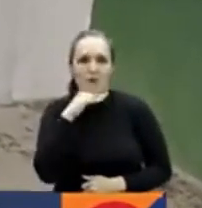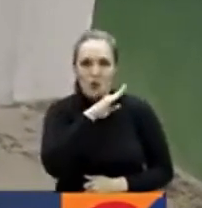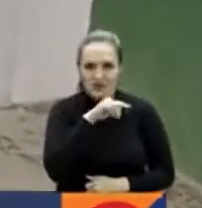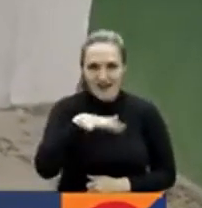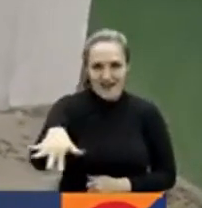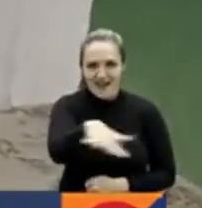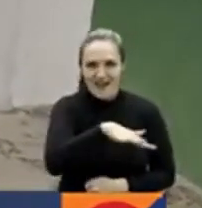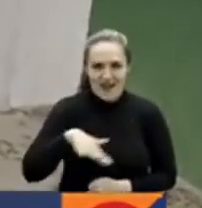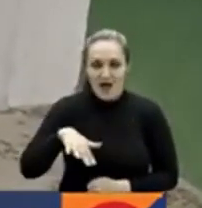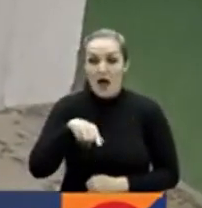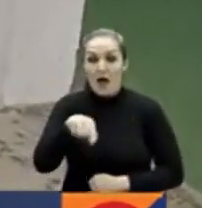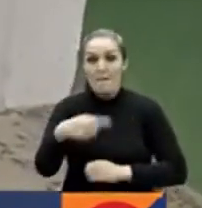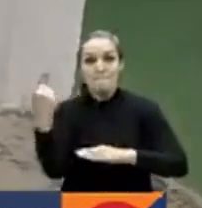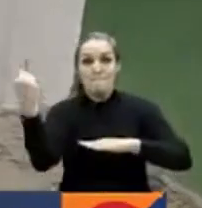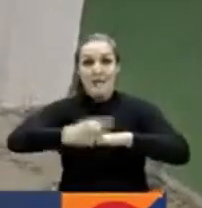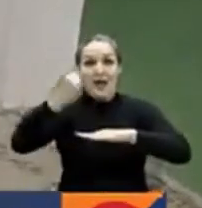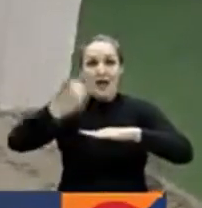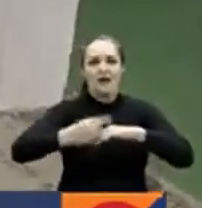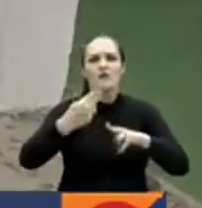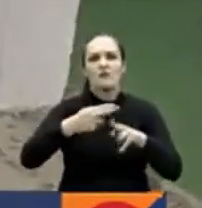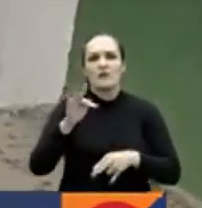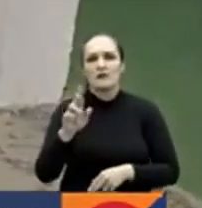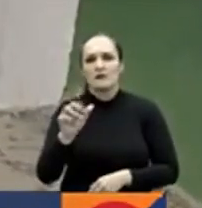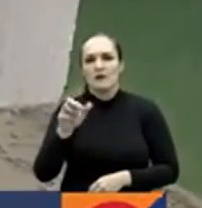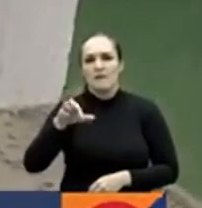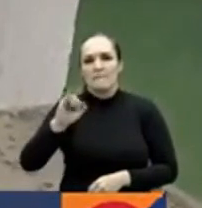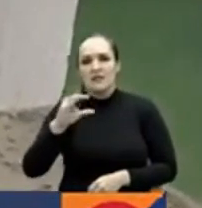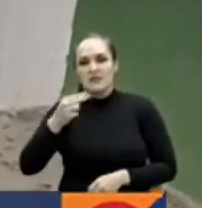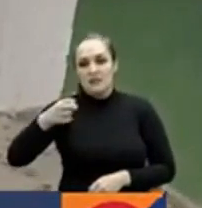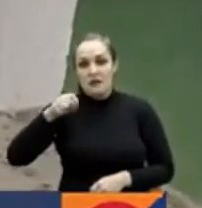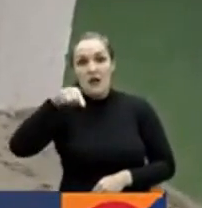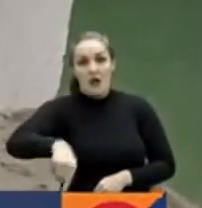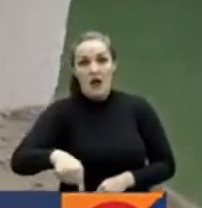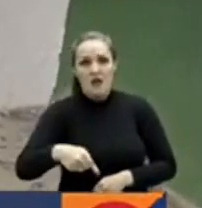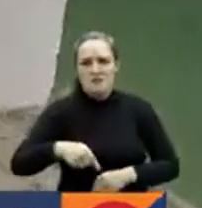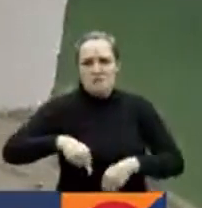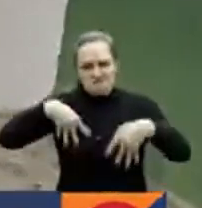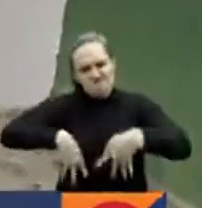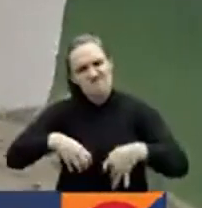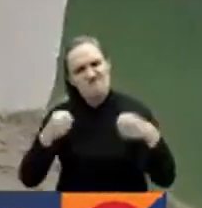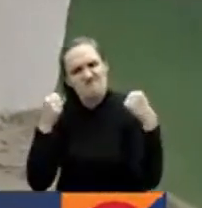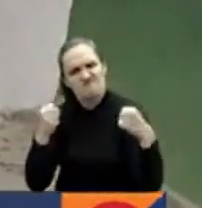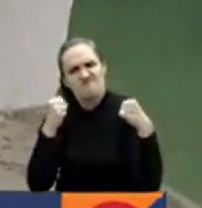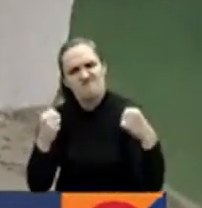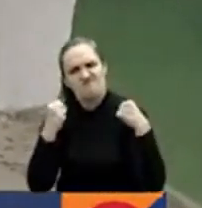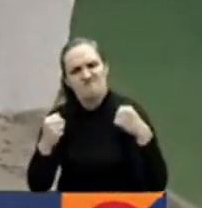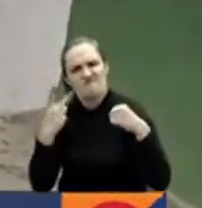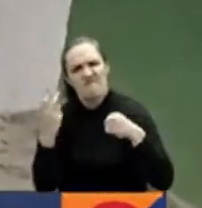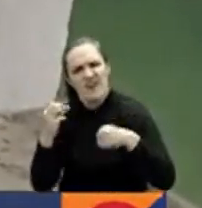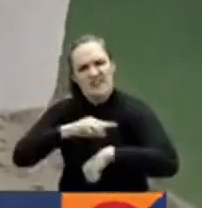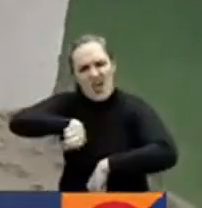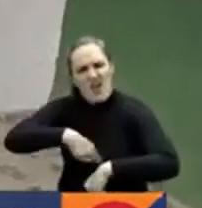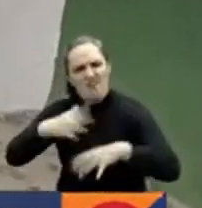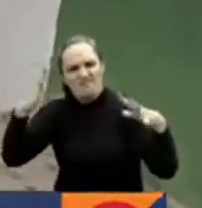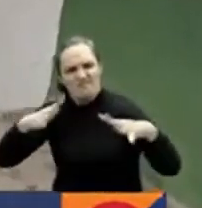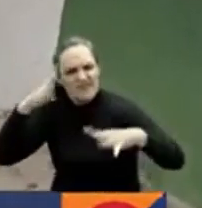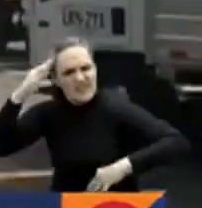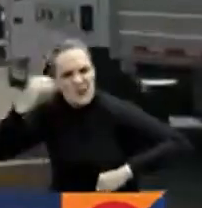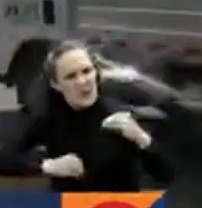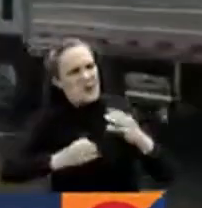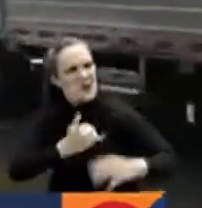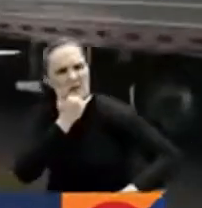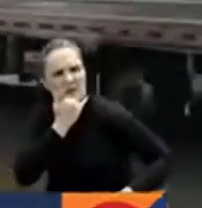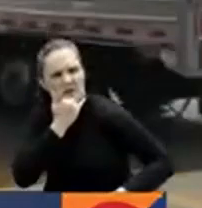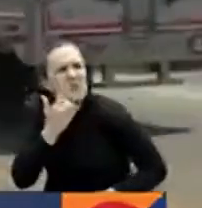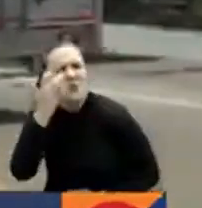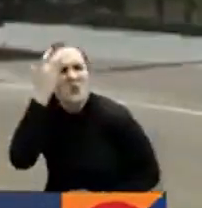el peaje El Trapiche, hoy en horas de la mañana se habilitó el paso luego de que los manifestantes llegaran a un acuerdo con la ANI. Cabe recordar que